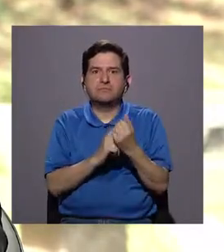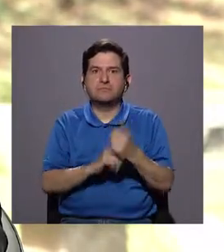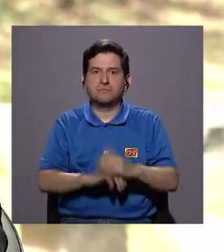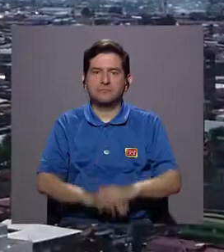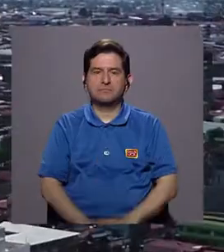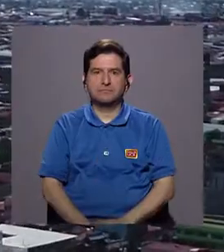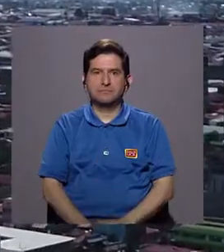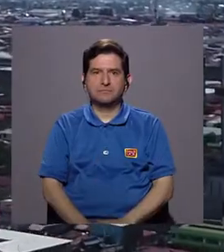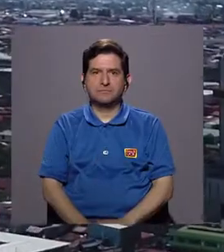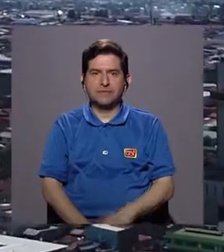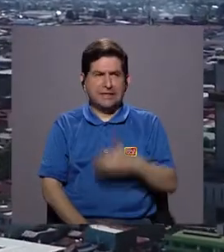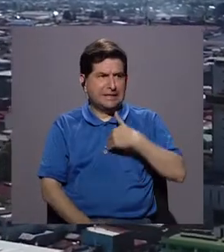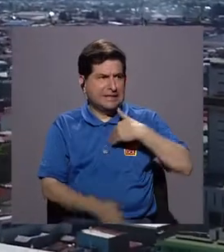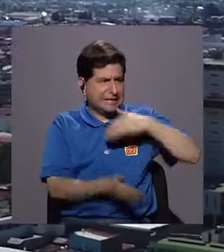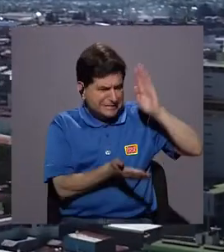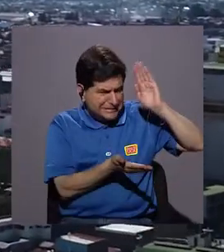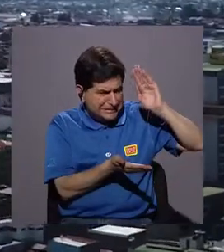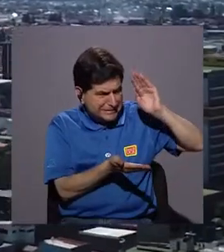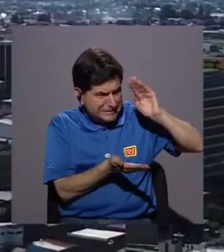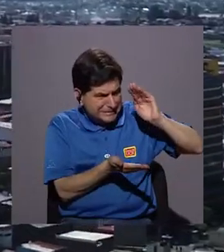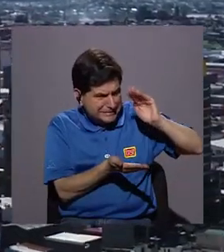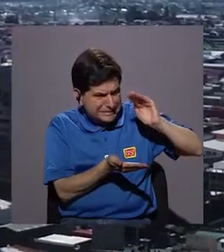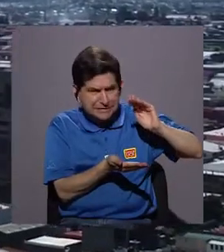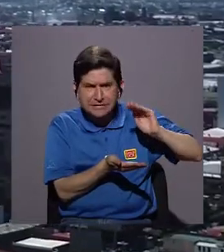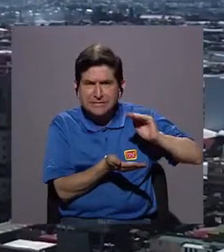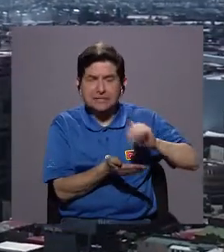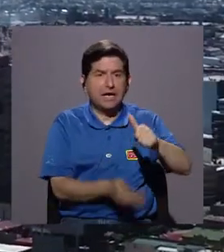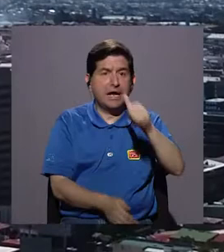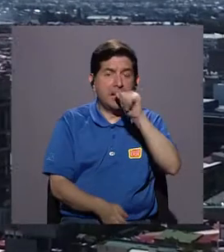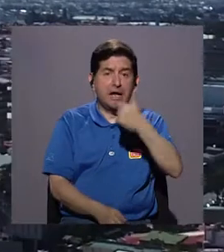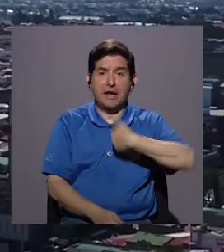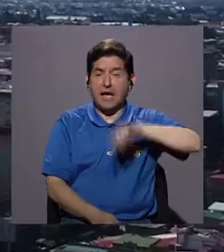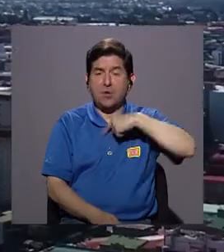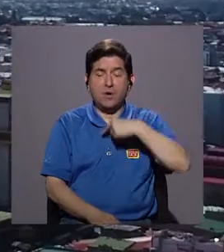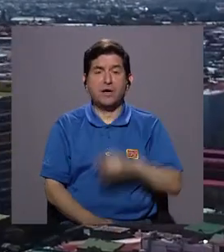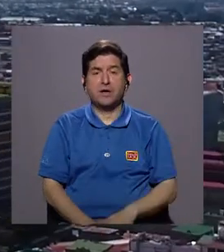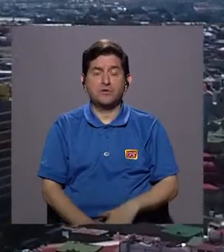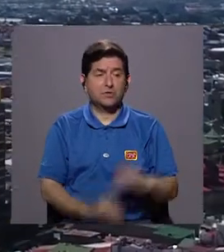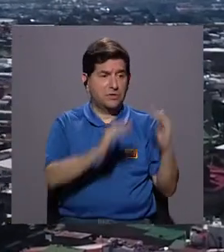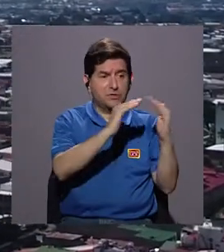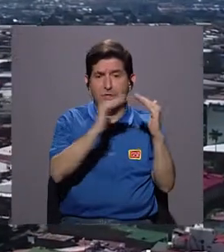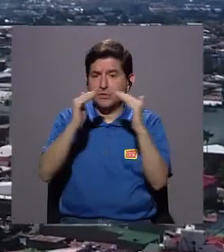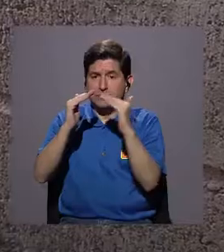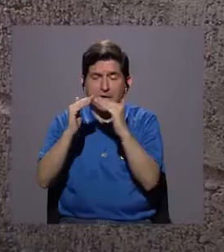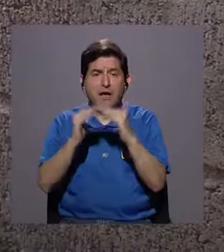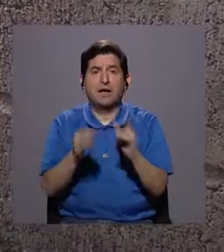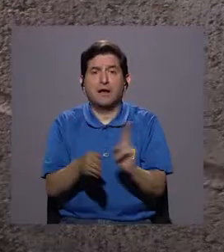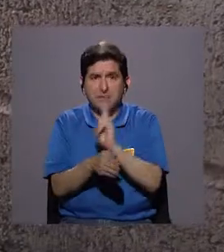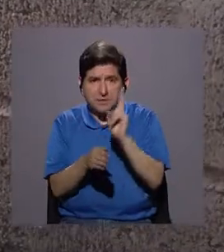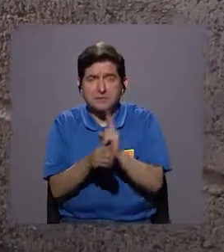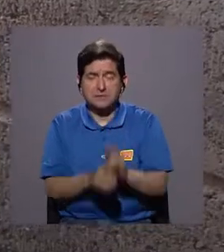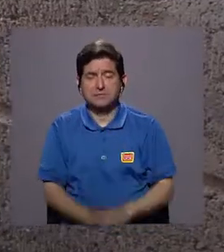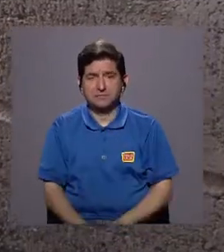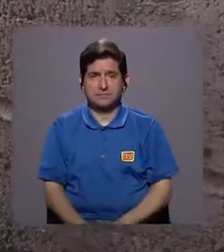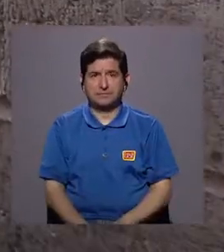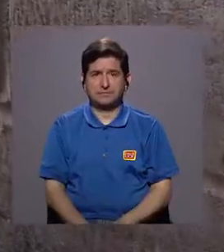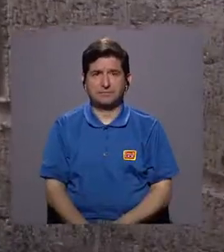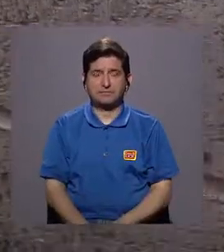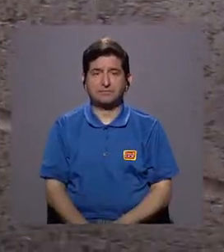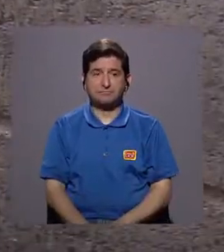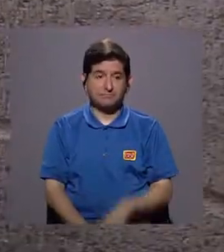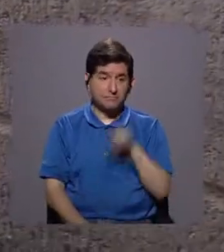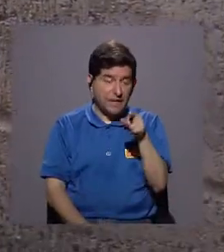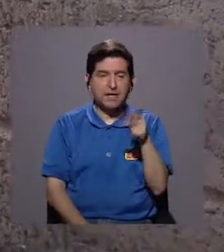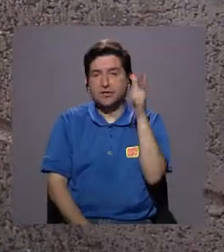tenemos una disminución en el agua que nosotros estamos recibiendo en nuestros hogares, porque eso es